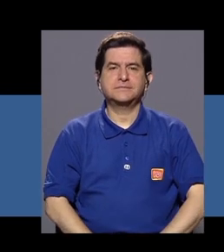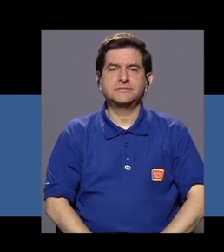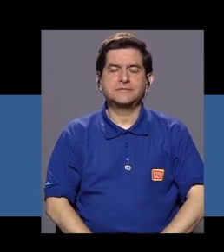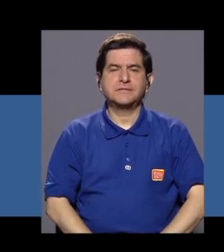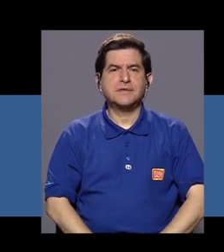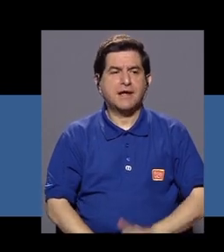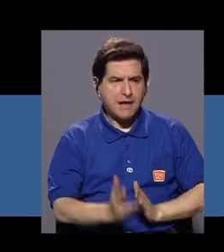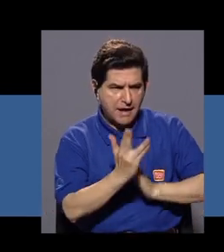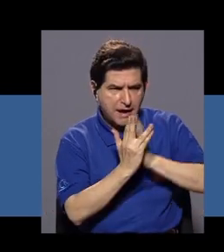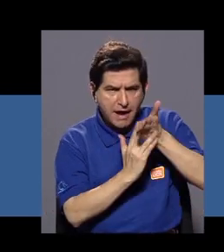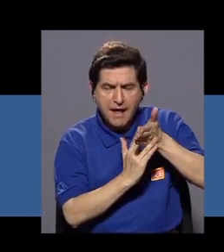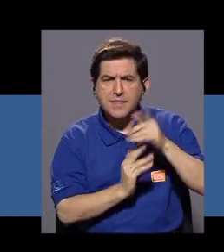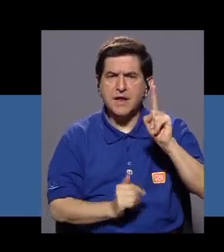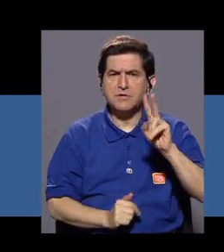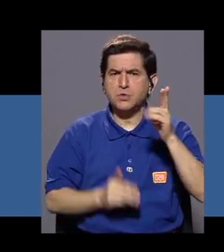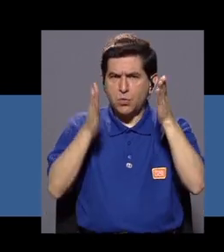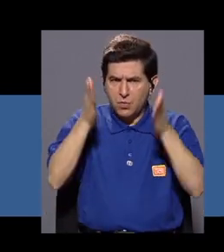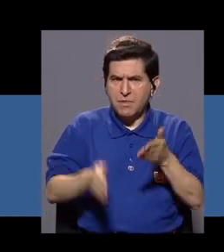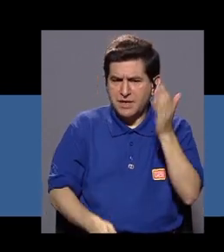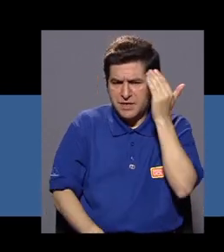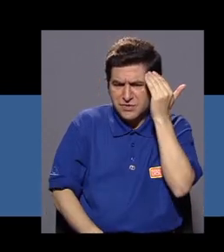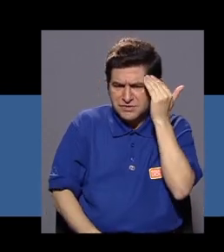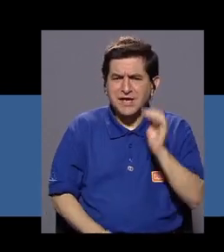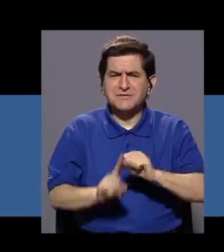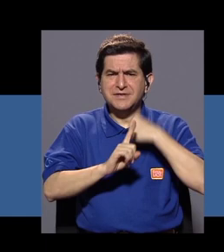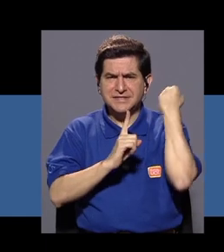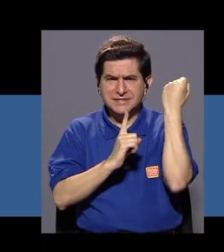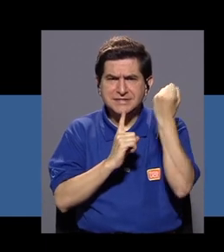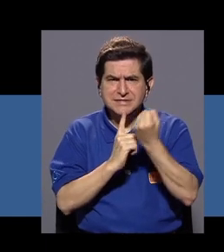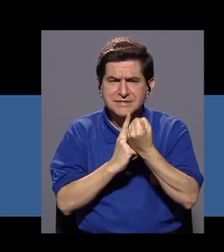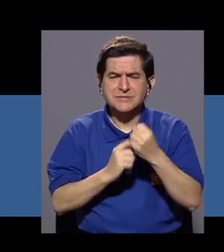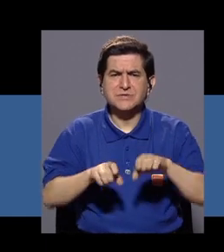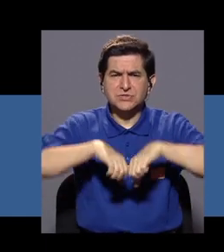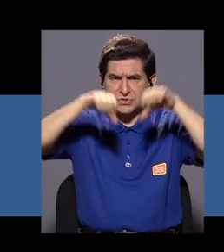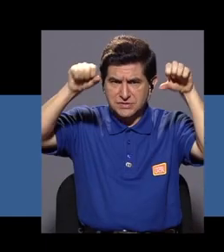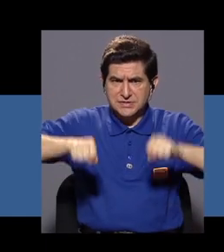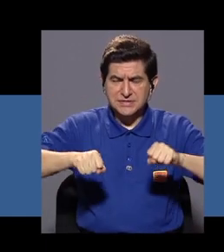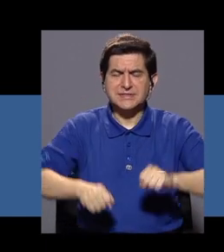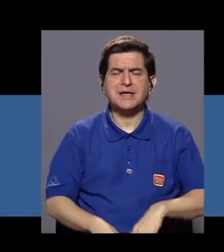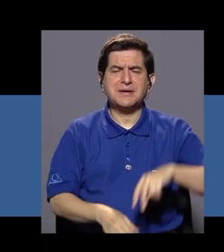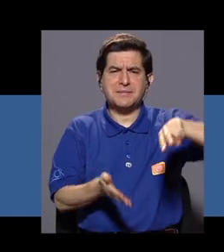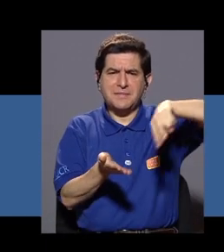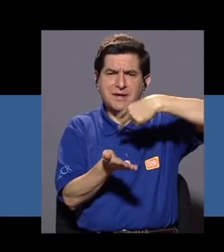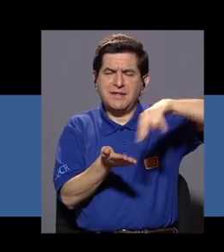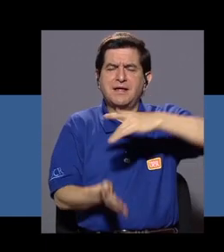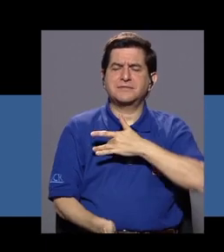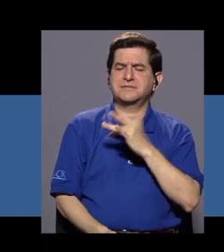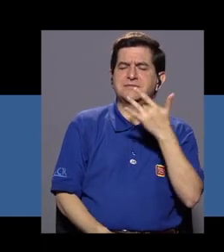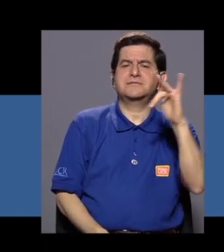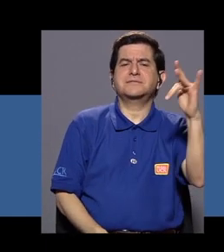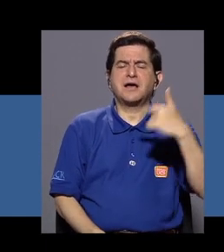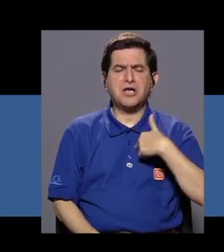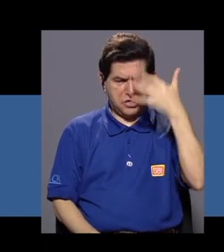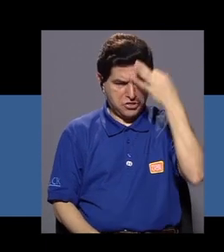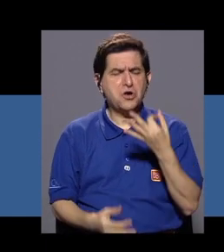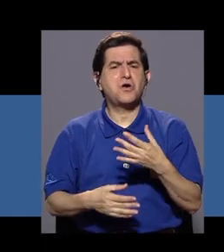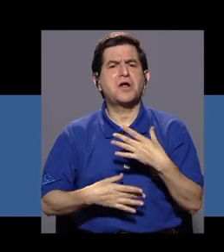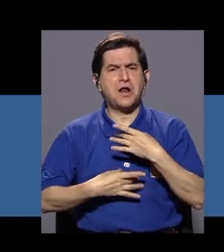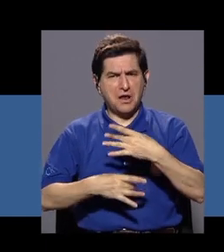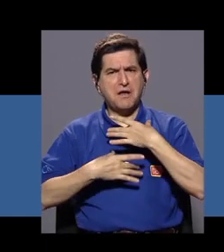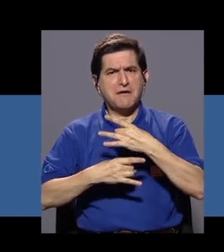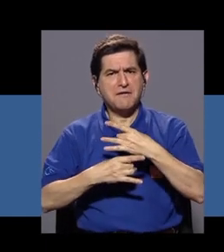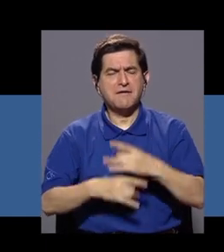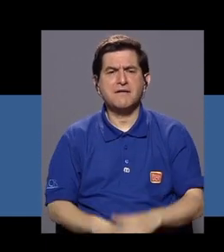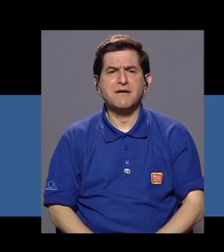Y pues a través de un colega escuché sobre este sistema de la danza del alma. Y me pareció